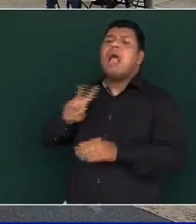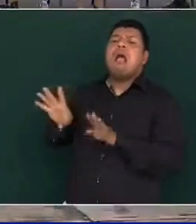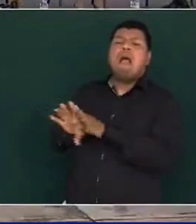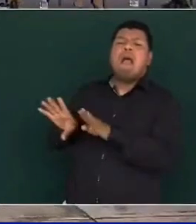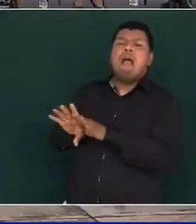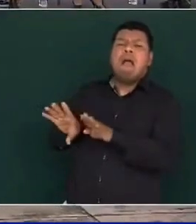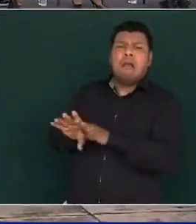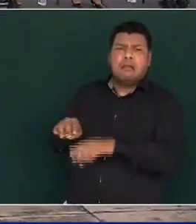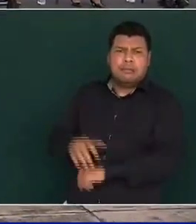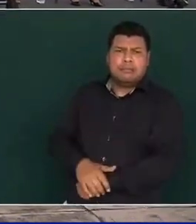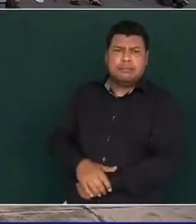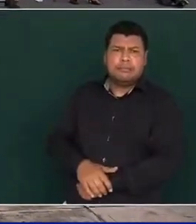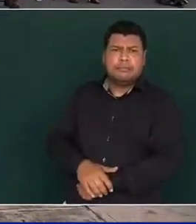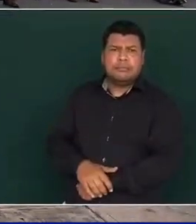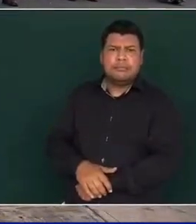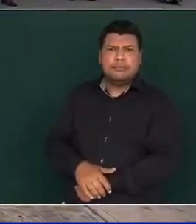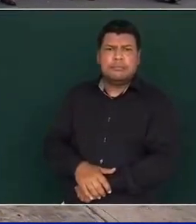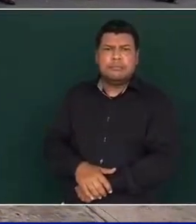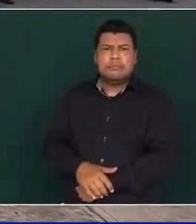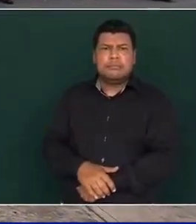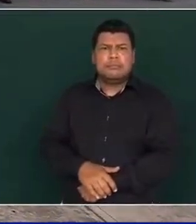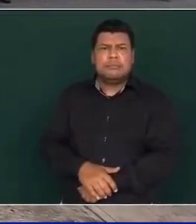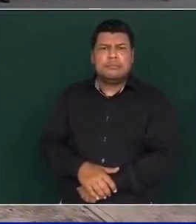sobre eso.